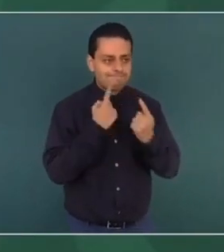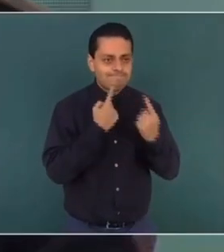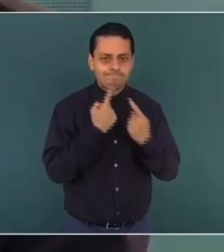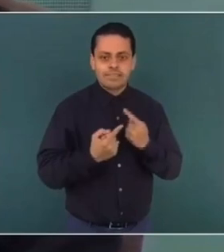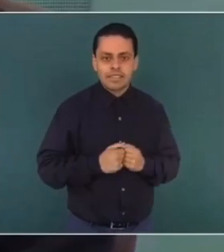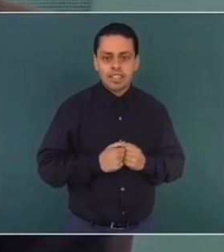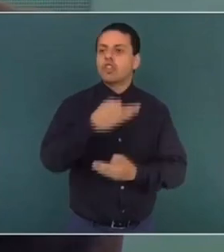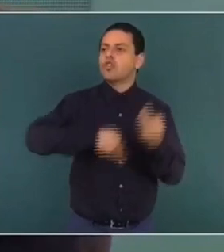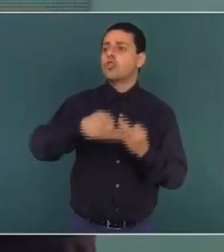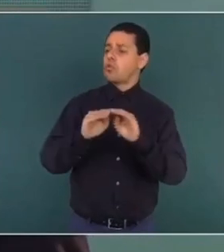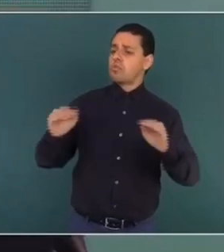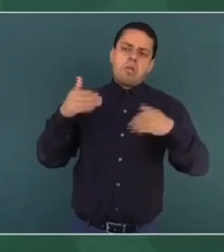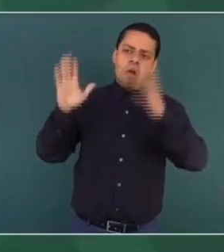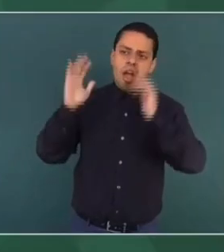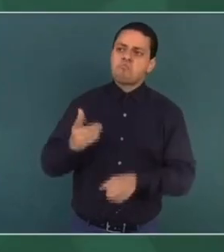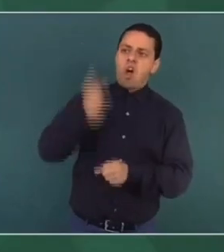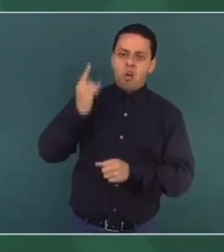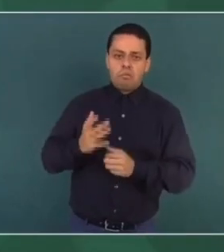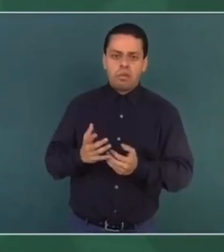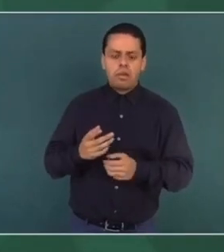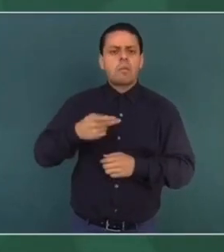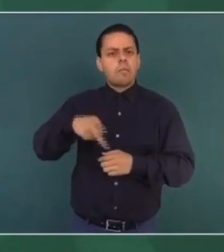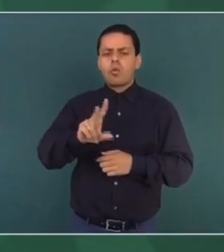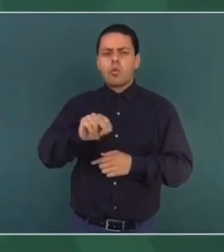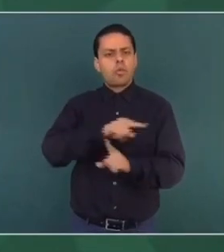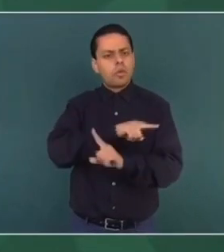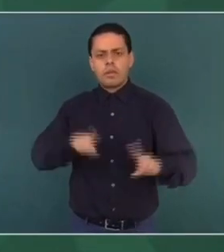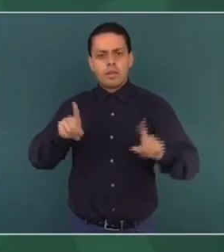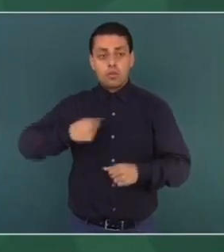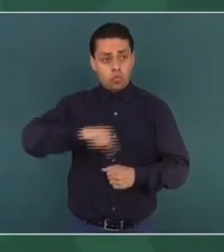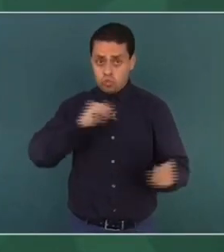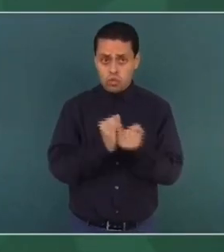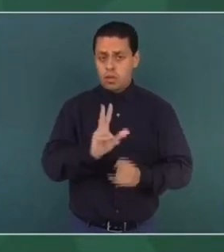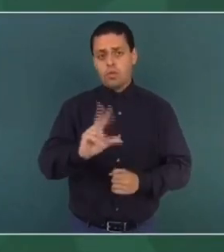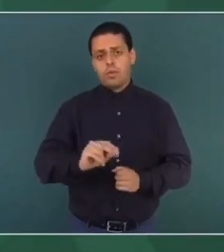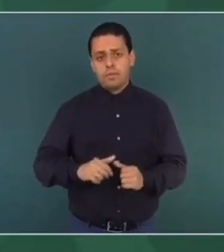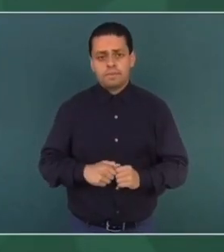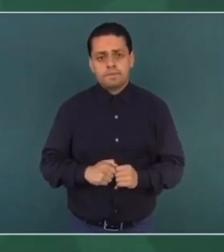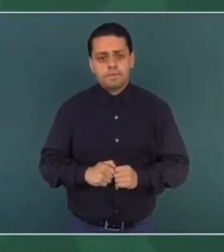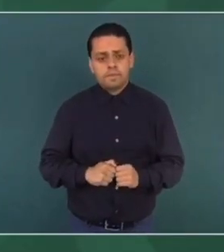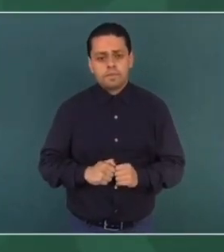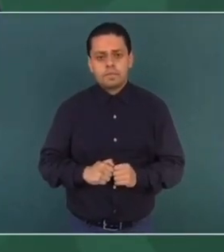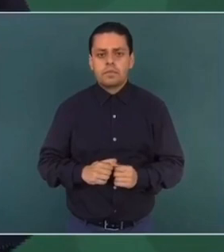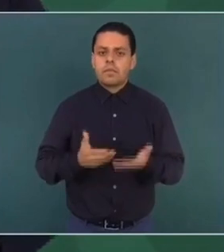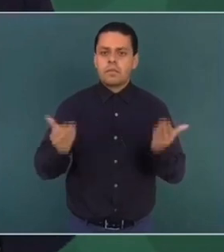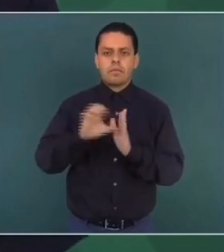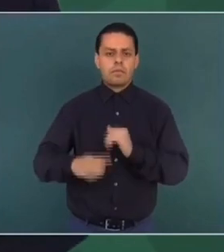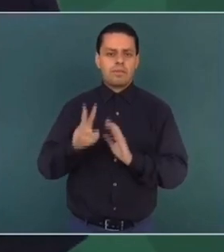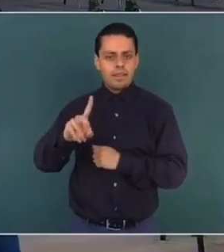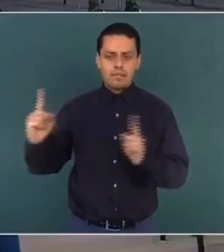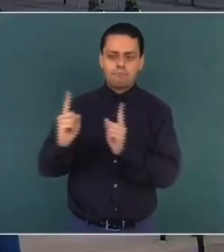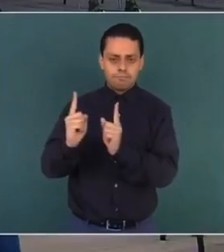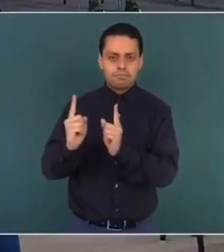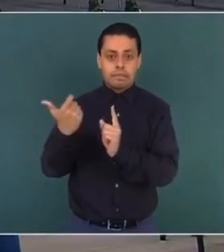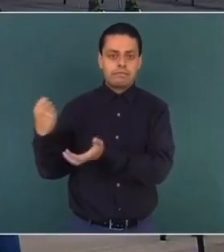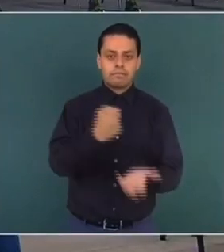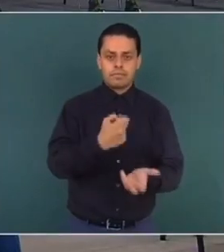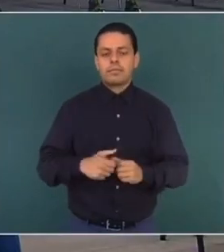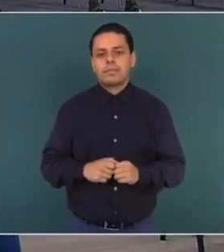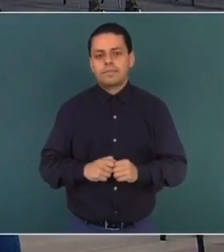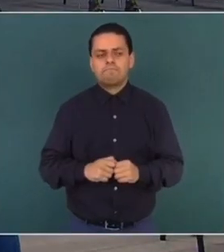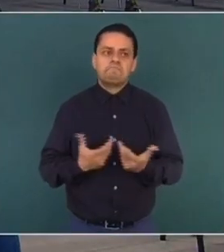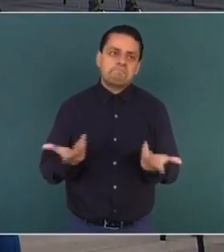son lo mismo pero no es así, no somos iguales. En este caso del video de mi hermano hay